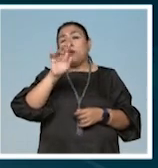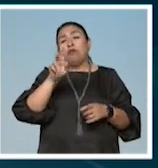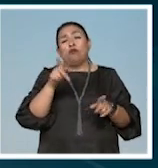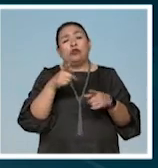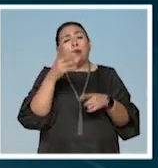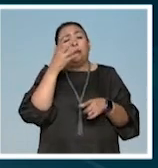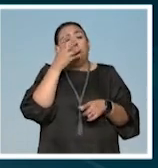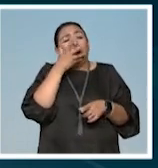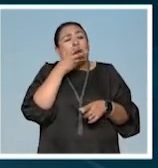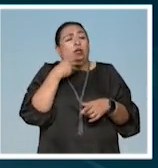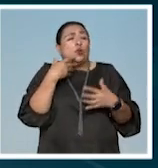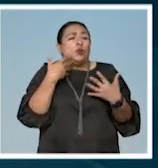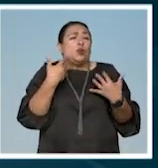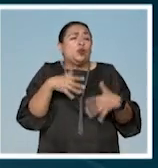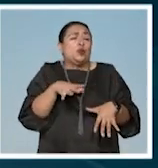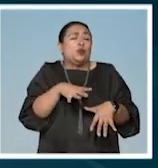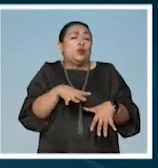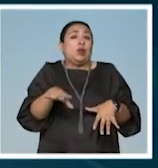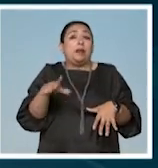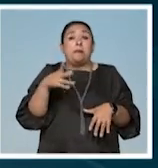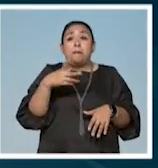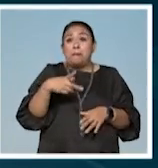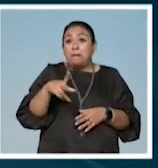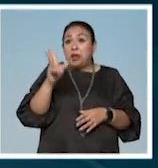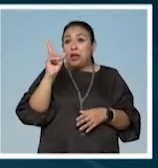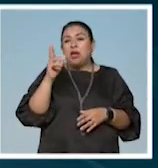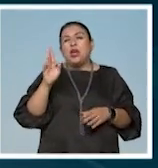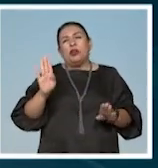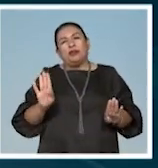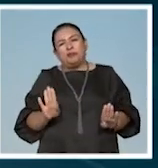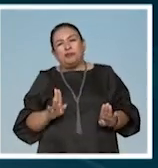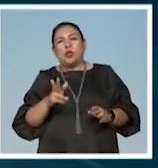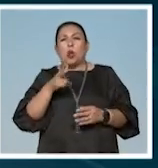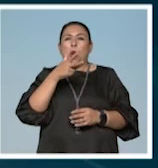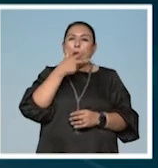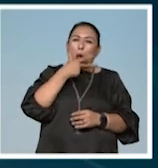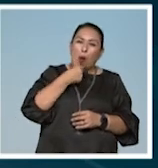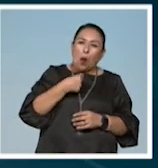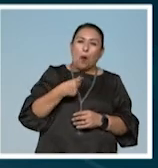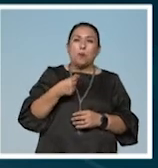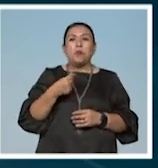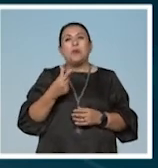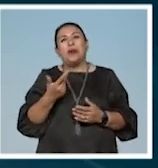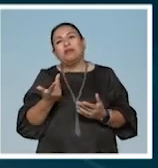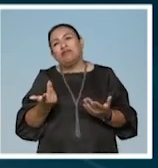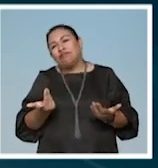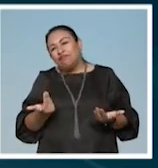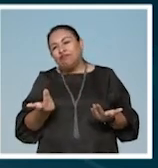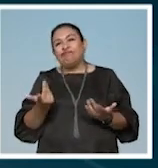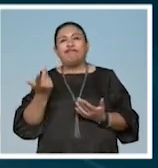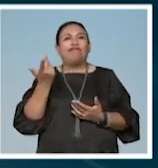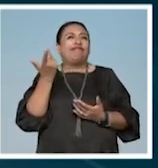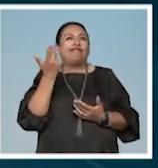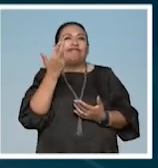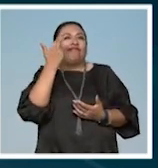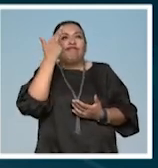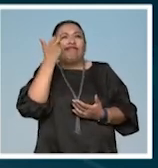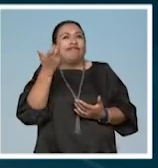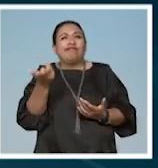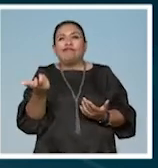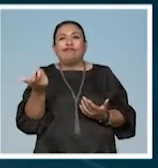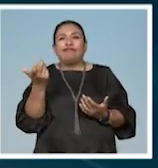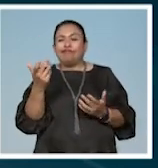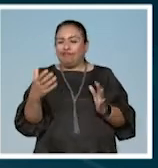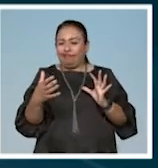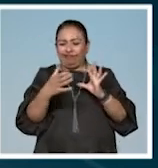bellísimas, pero que son muy masculinas, porque, ¿no? Y que por alguna razón, por alguna razón, no hacía